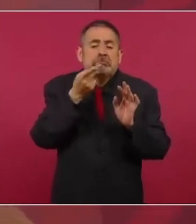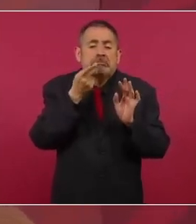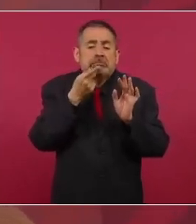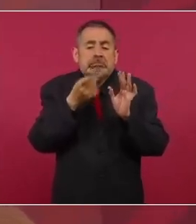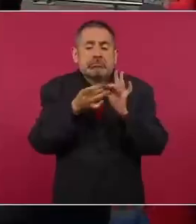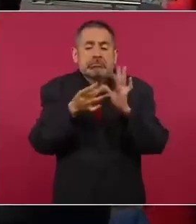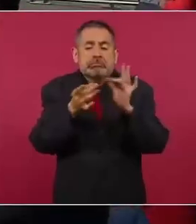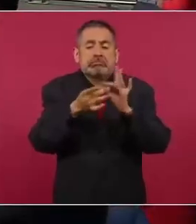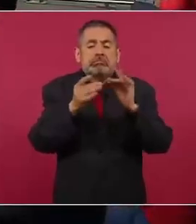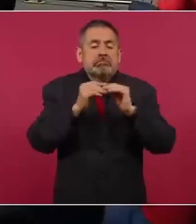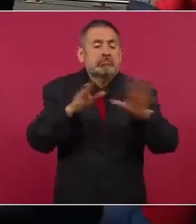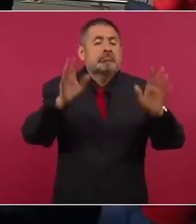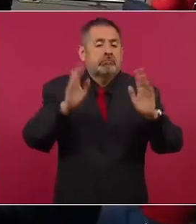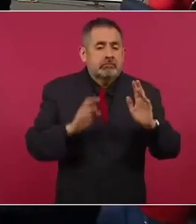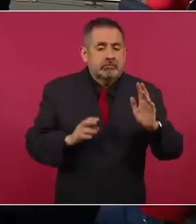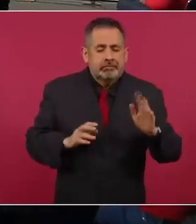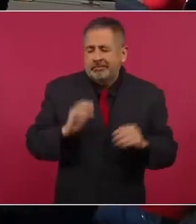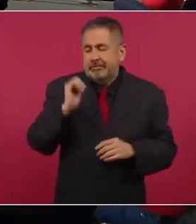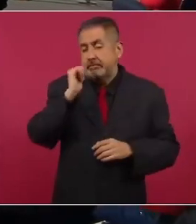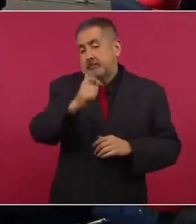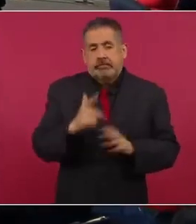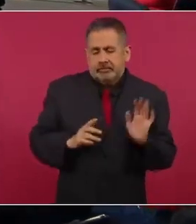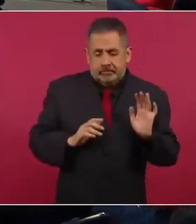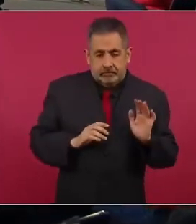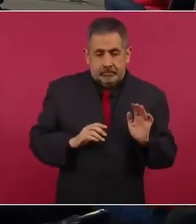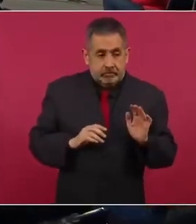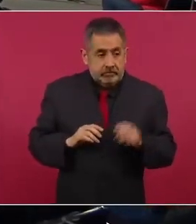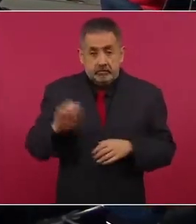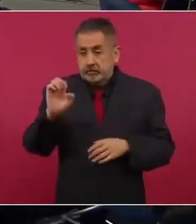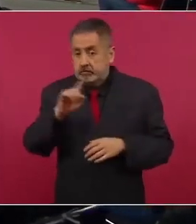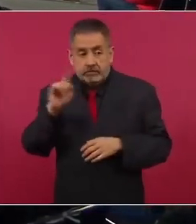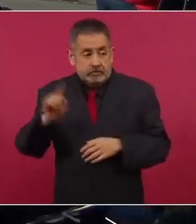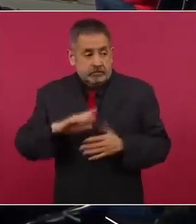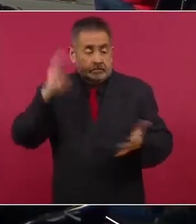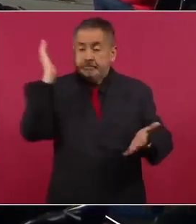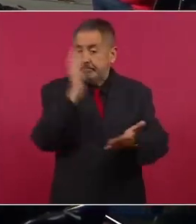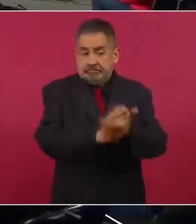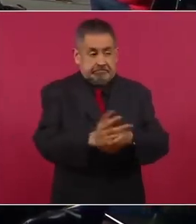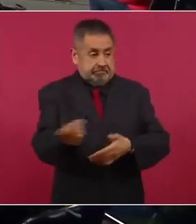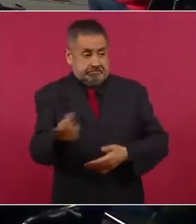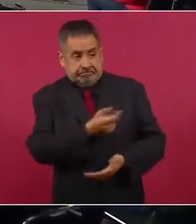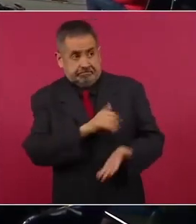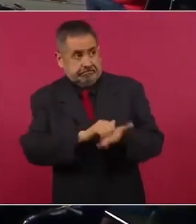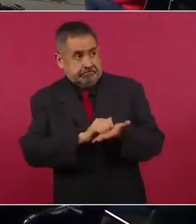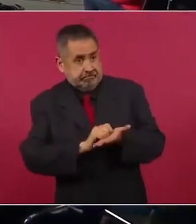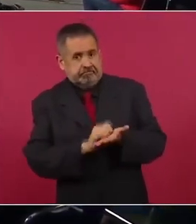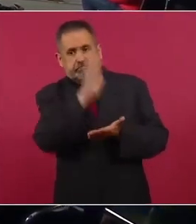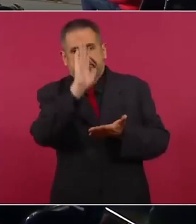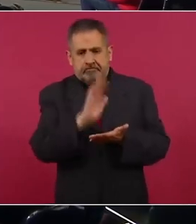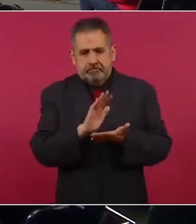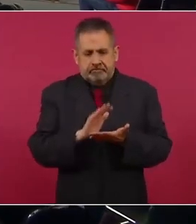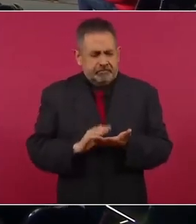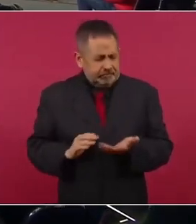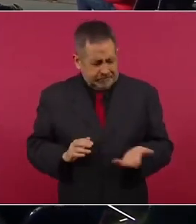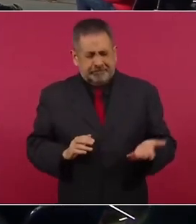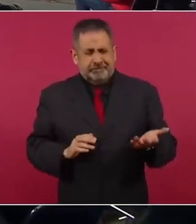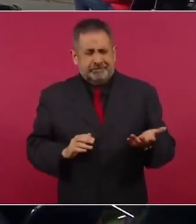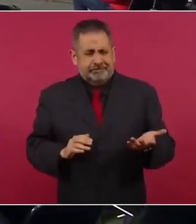hubo algún incidente y vámonos, para afuera,